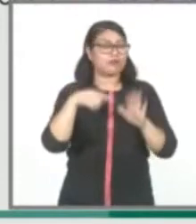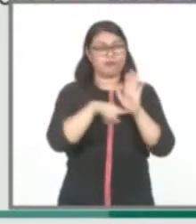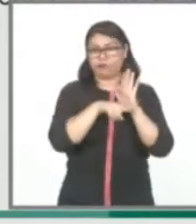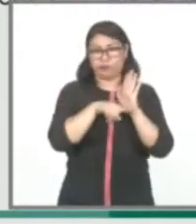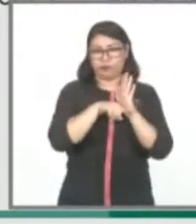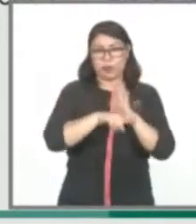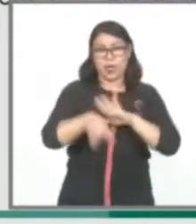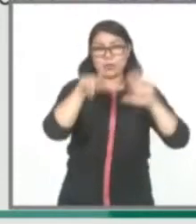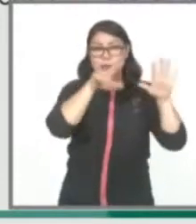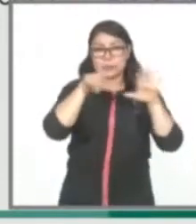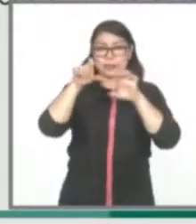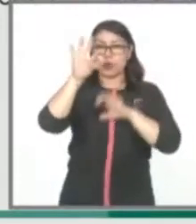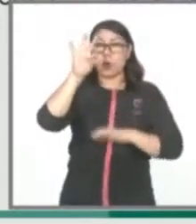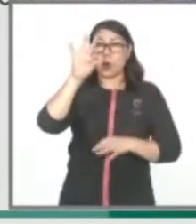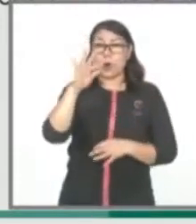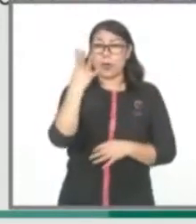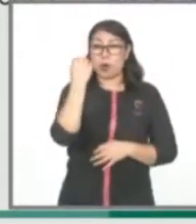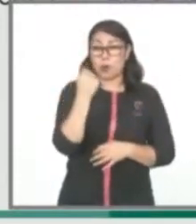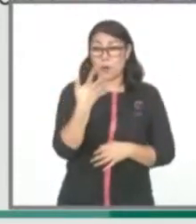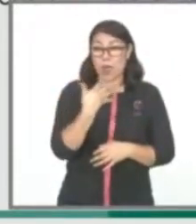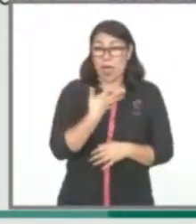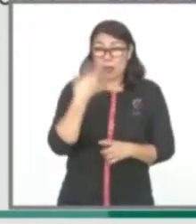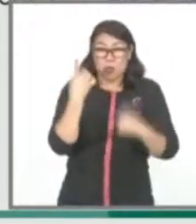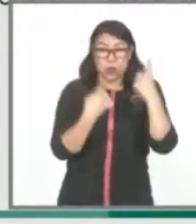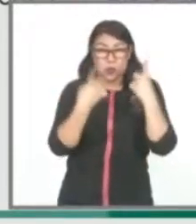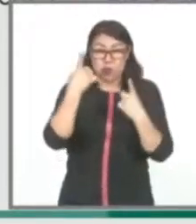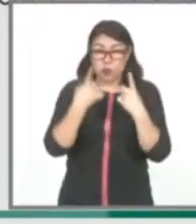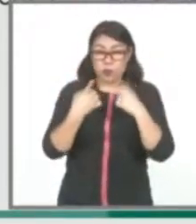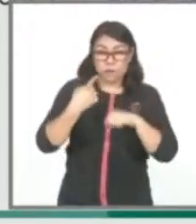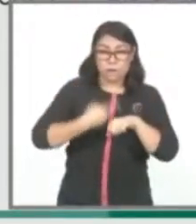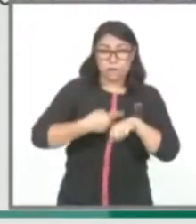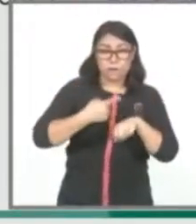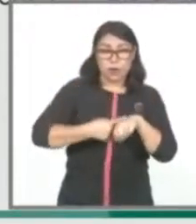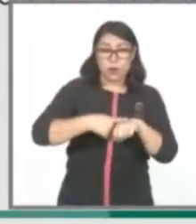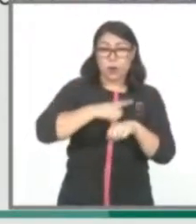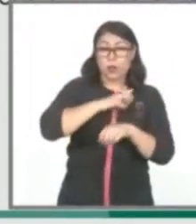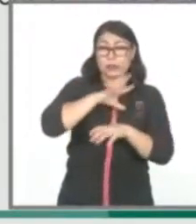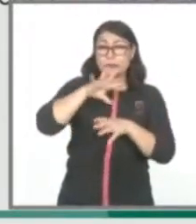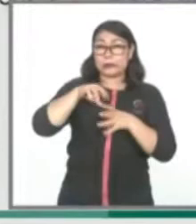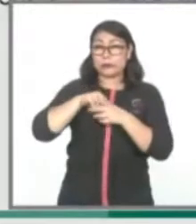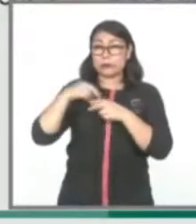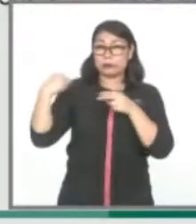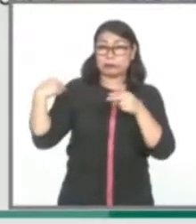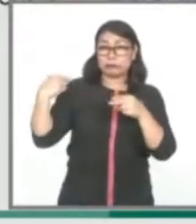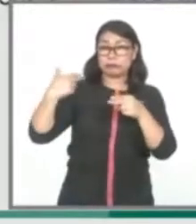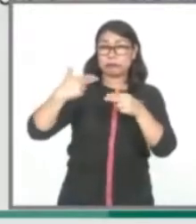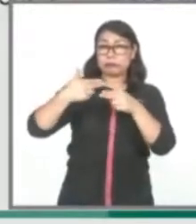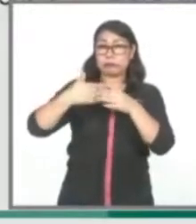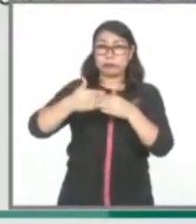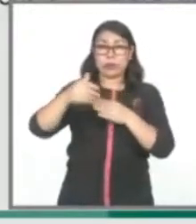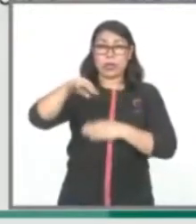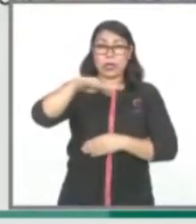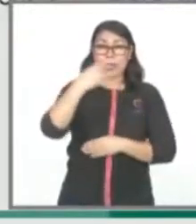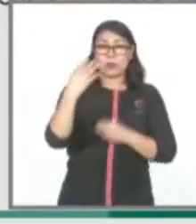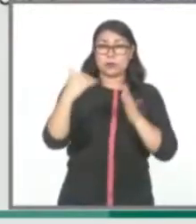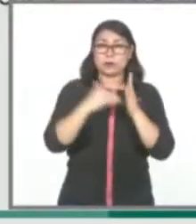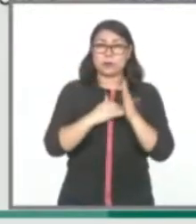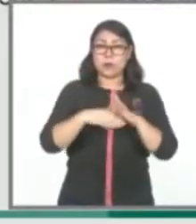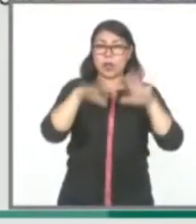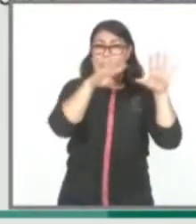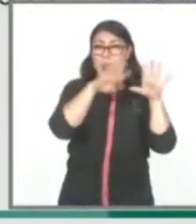749 son casos sospechosos y ya llevamos 14.980 casos